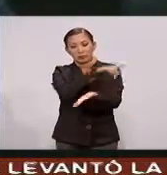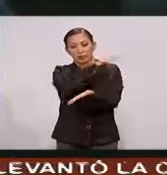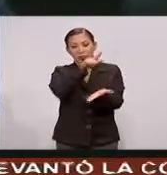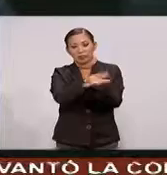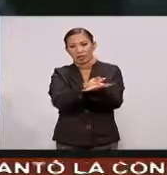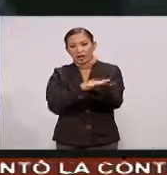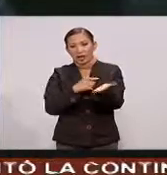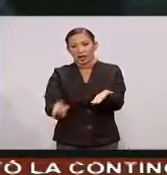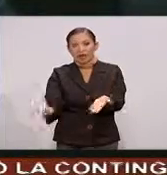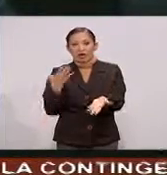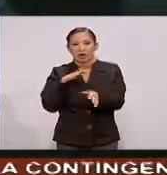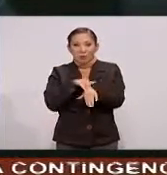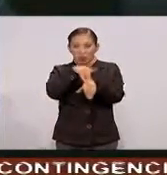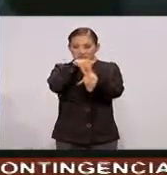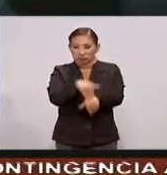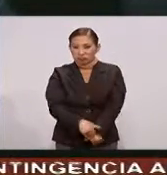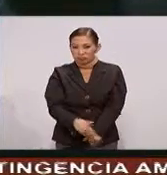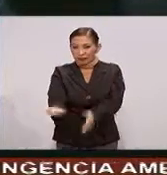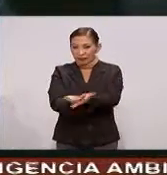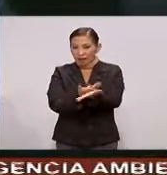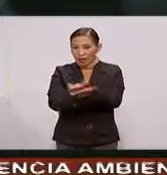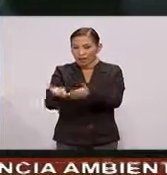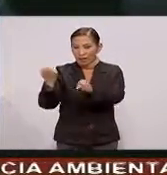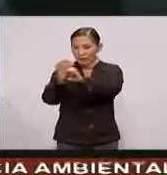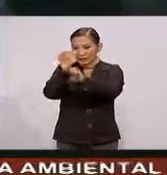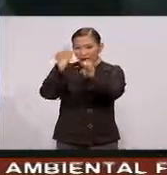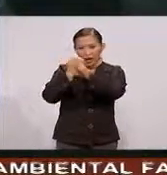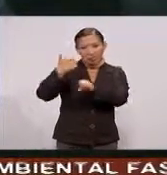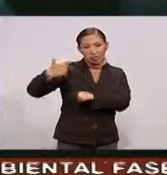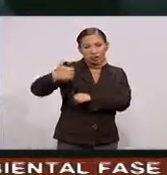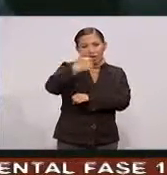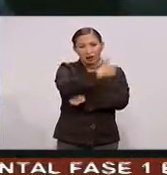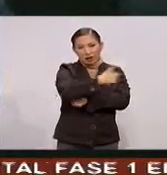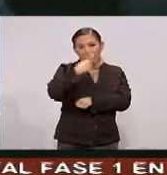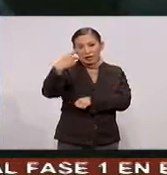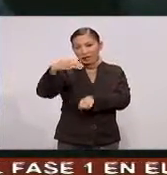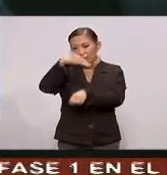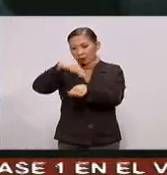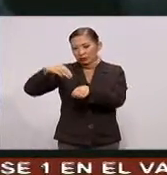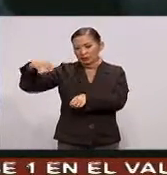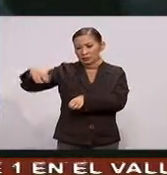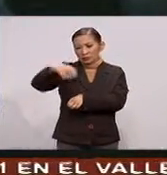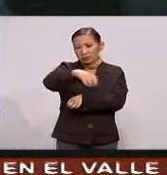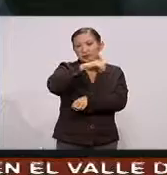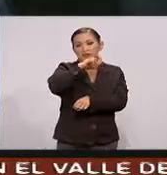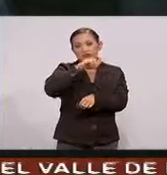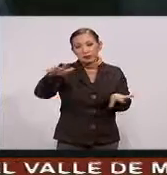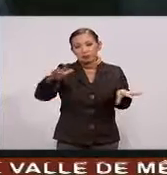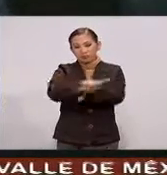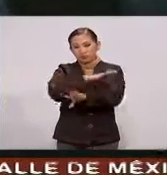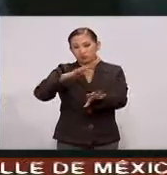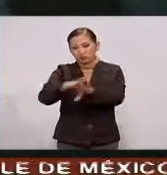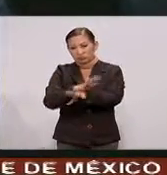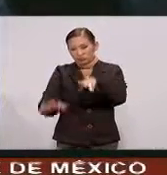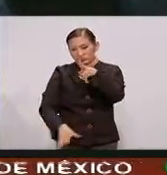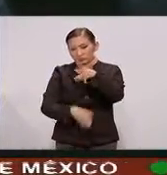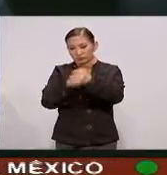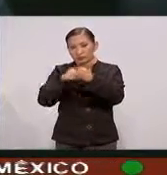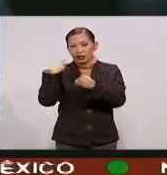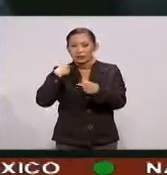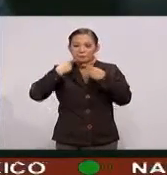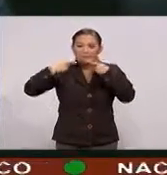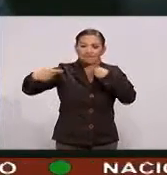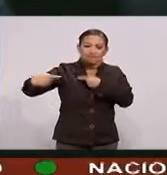La ley de disciplina financiera De las entidades federativas Y los municipios Y se reforman Adicionan Y